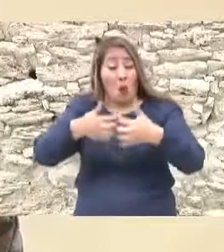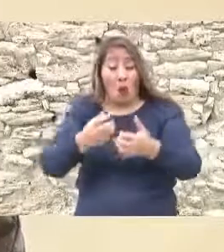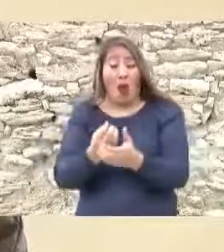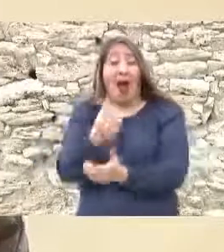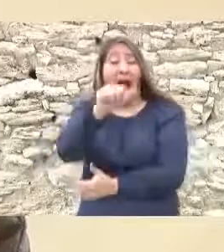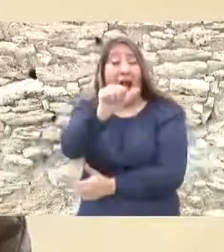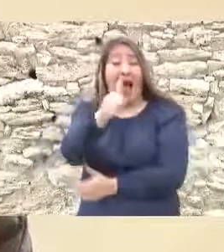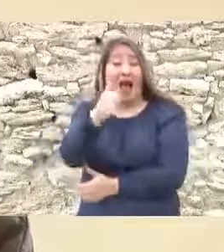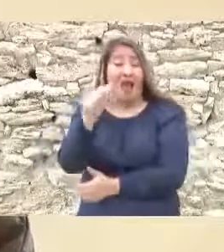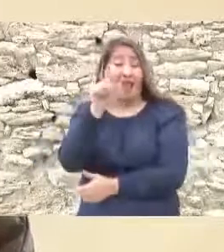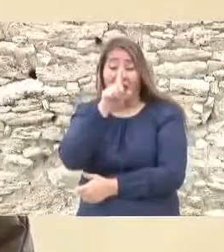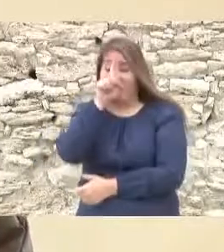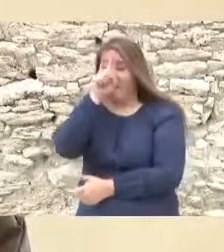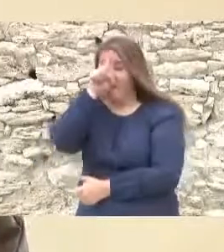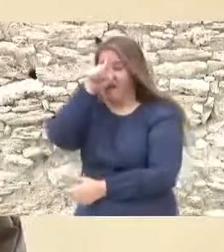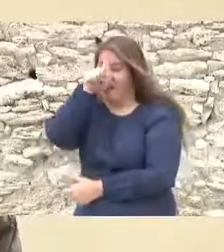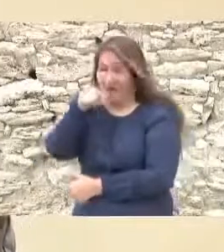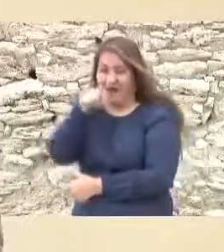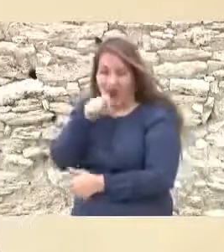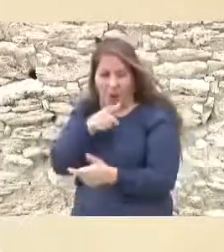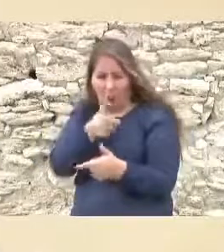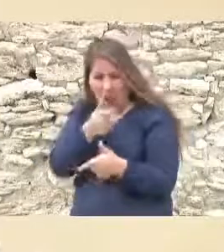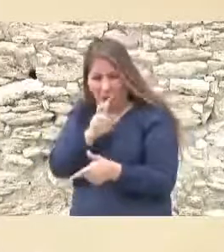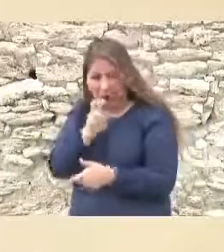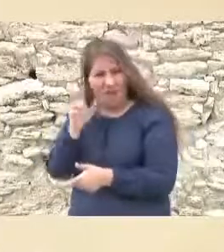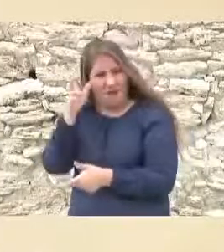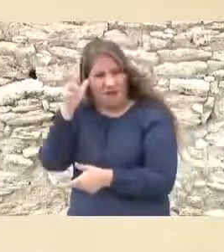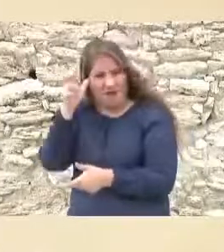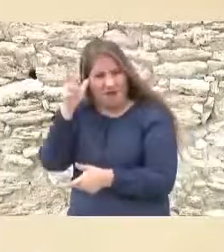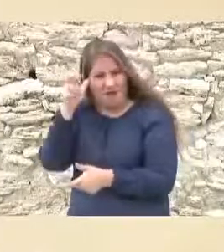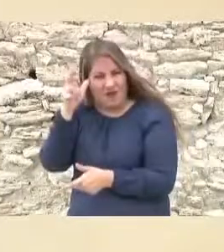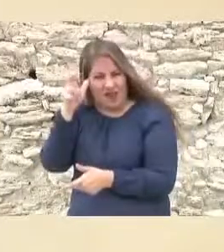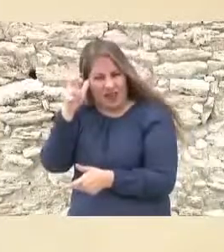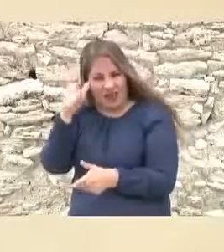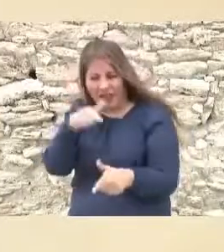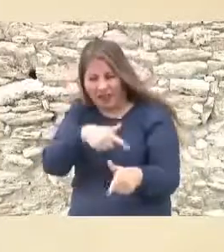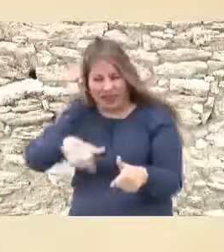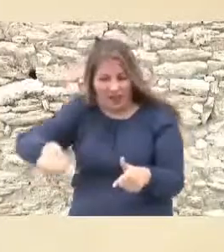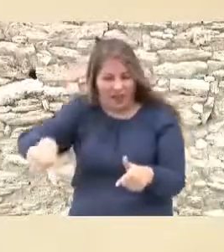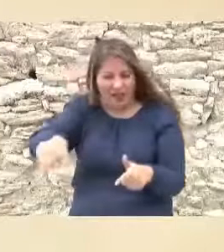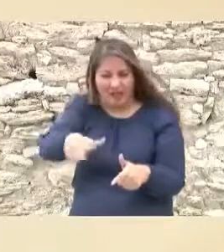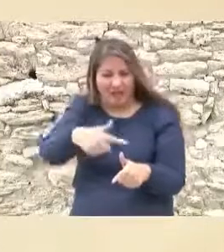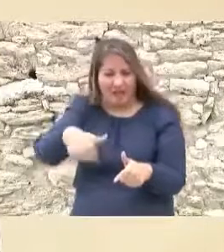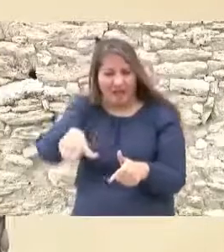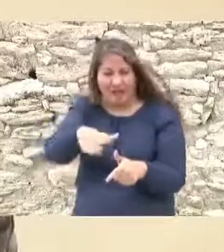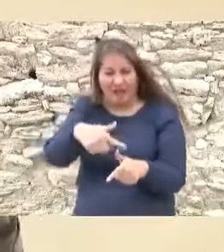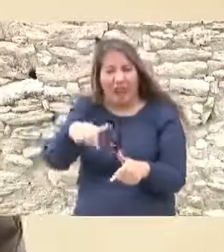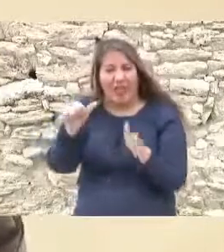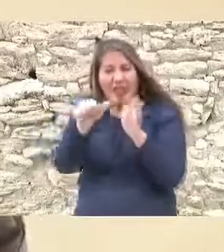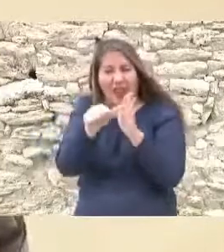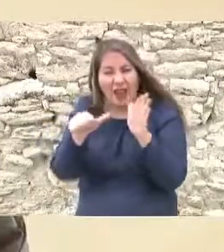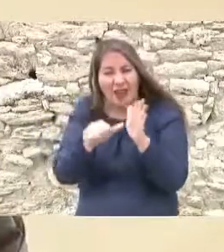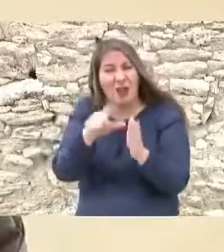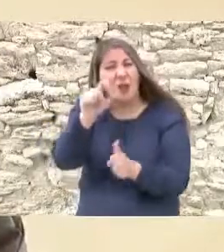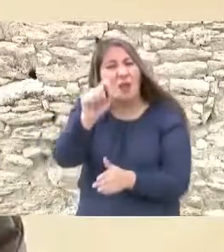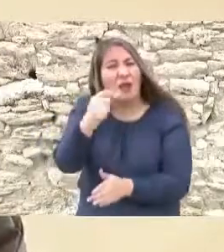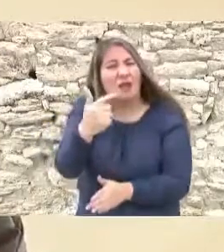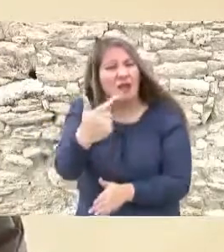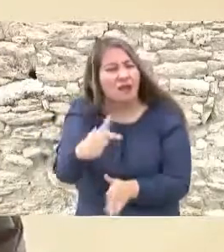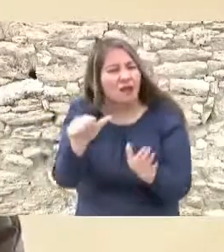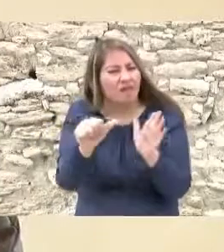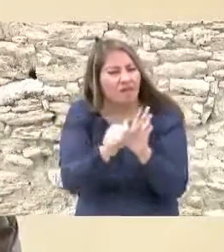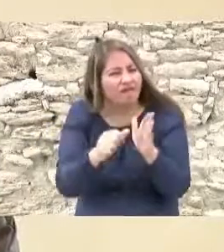Águila como una venganza por lo que había hecho de establecer en el artículo 27 de la